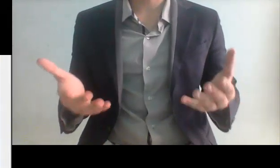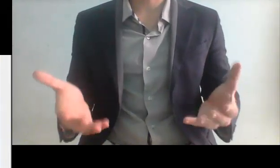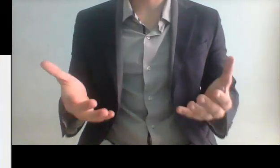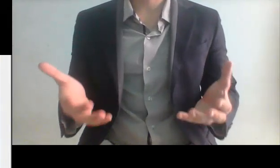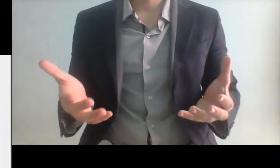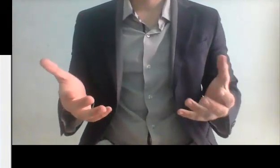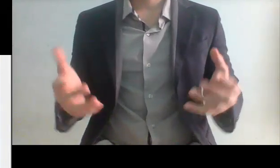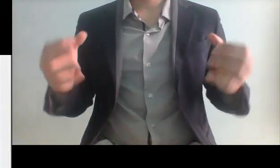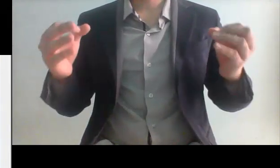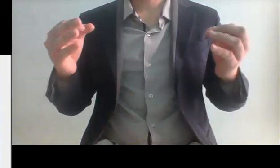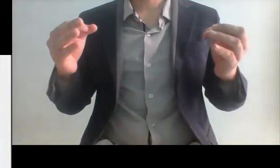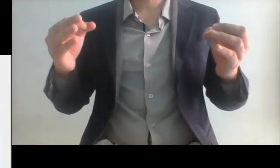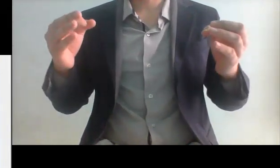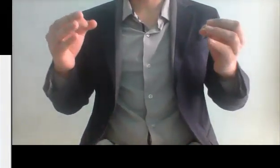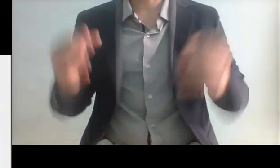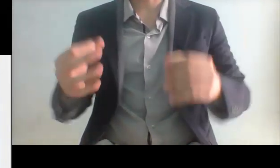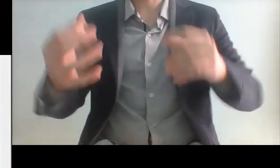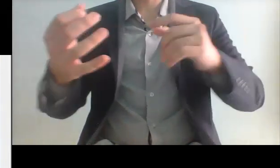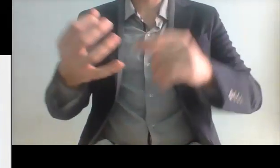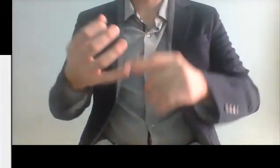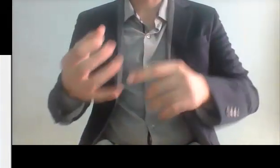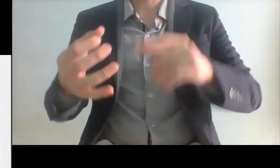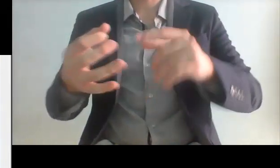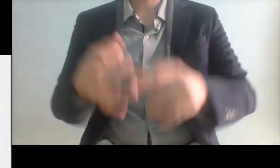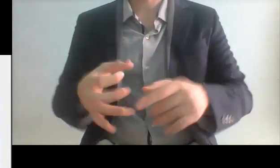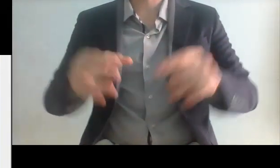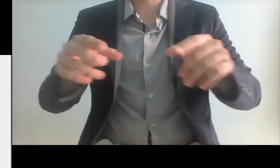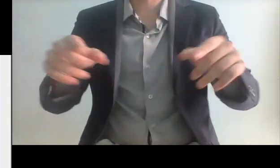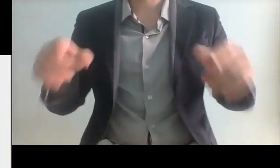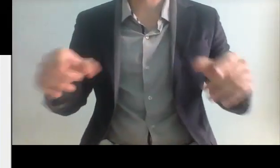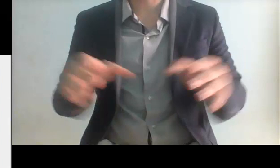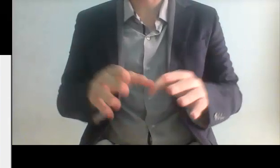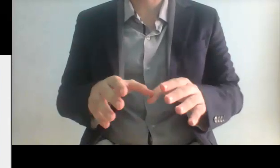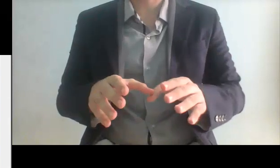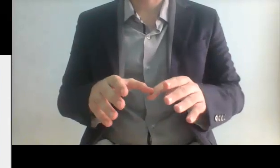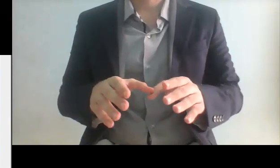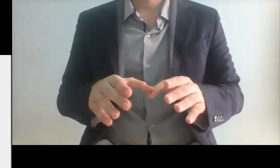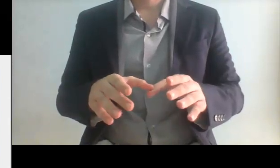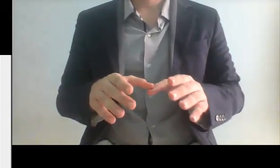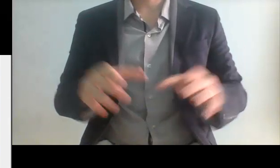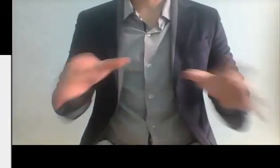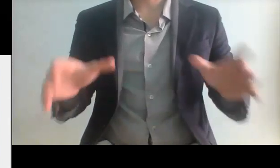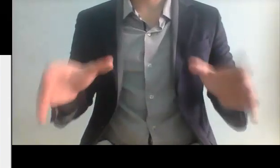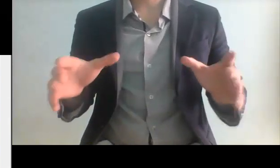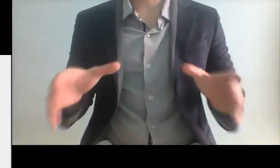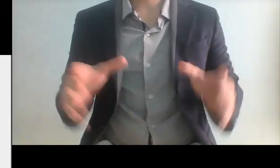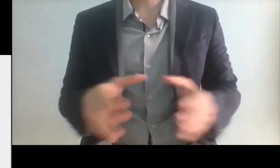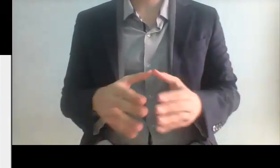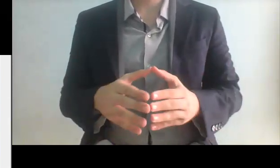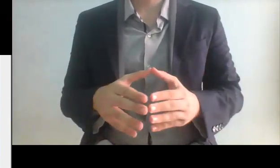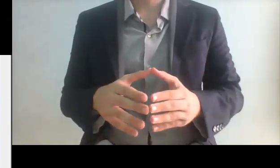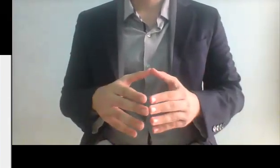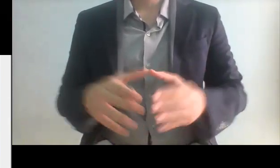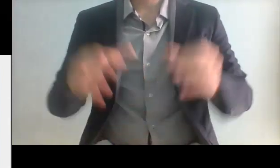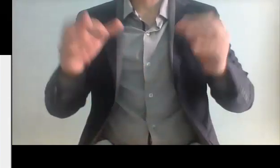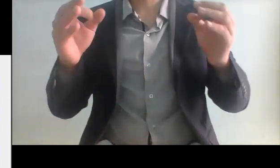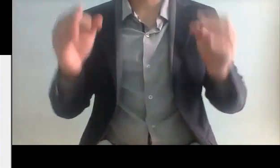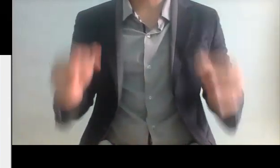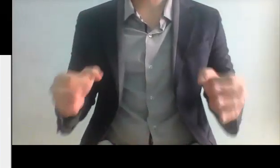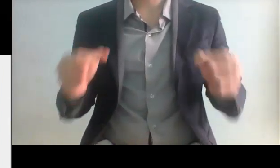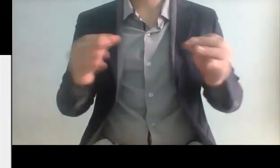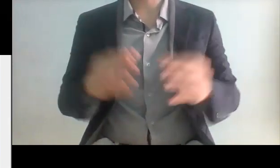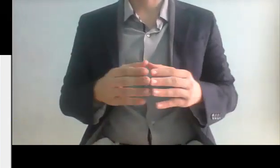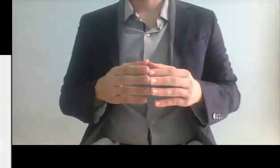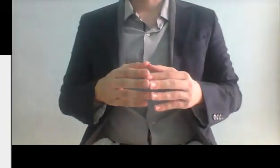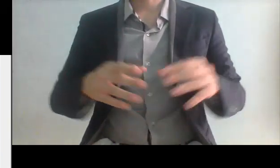comunicación que podamos tenemos que sacar los trapos sucios del panismo del prismo para que la gente se dé cuenta de qué es lo que son estos personajes tenemos